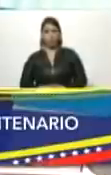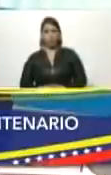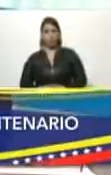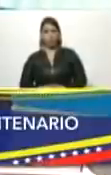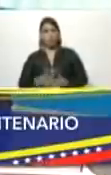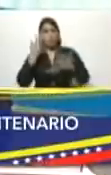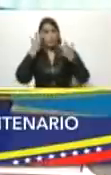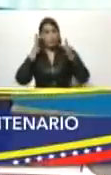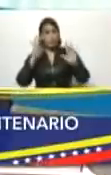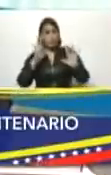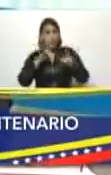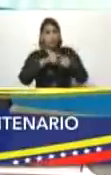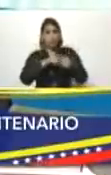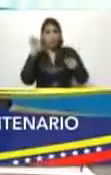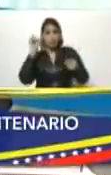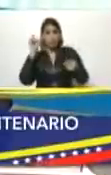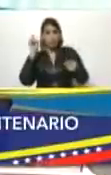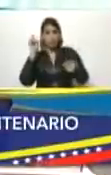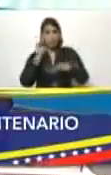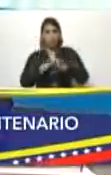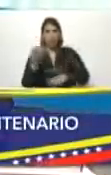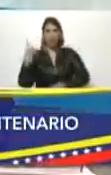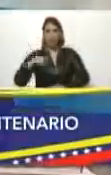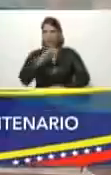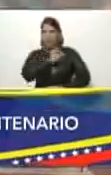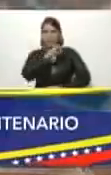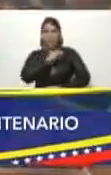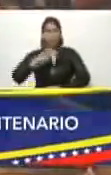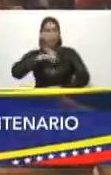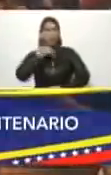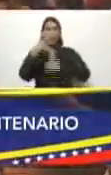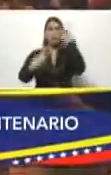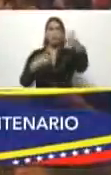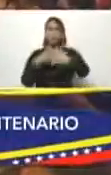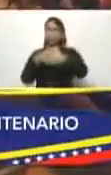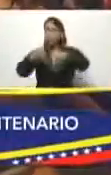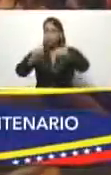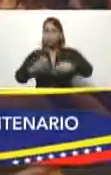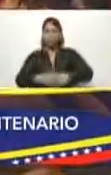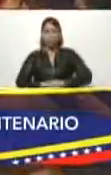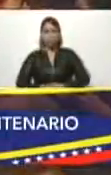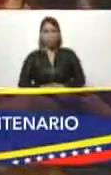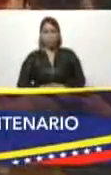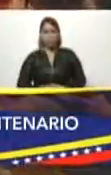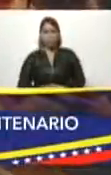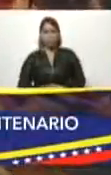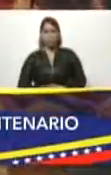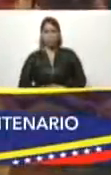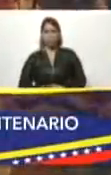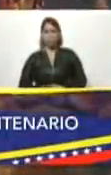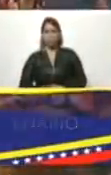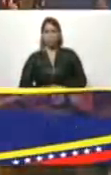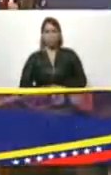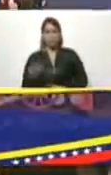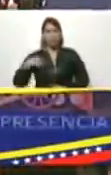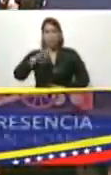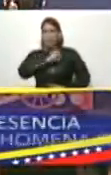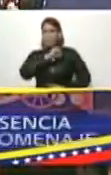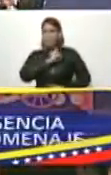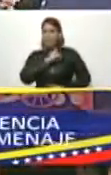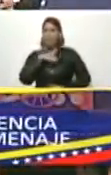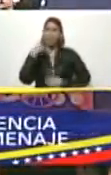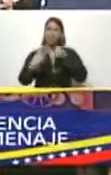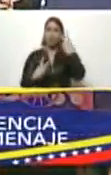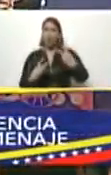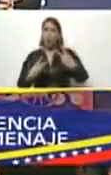pretende excluir porque le tienen miedo a nuestra voz antiimperialista. Le tienen miedo a la